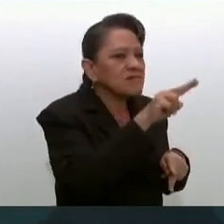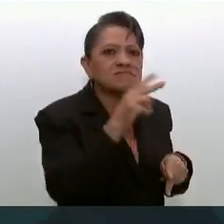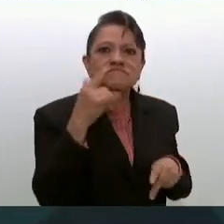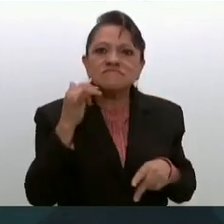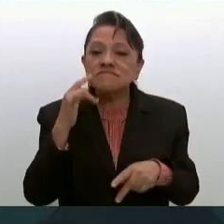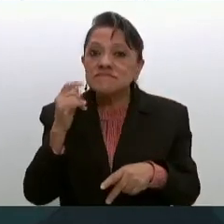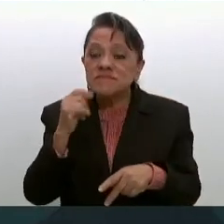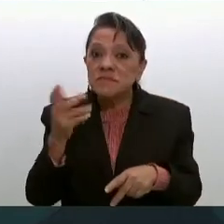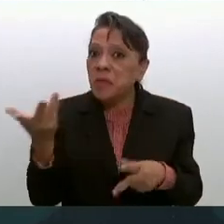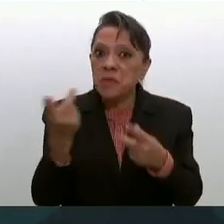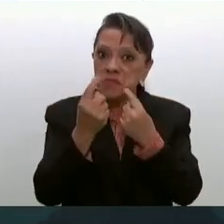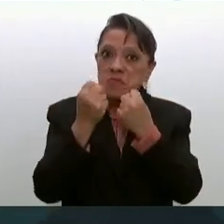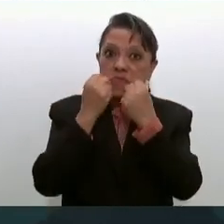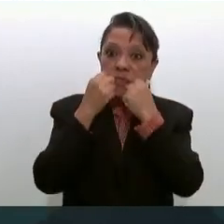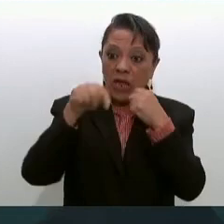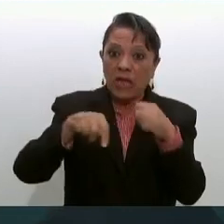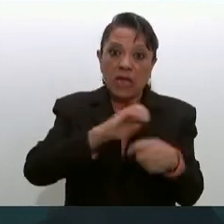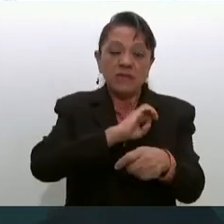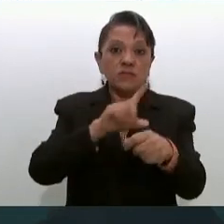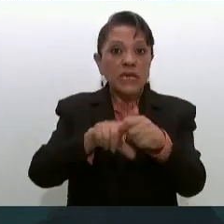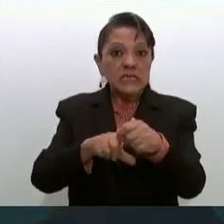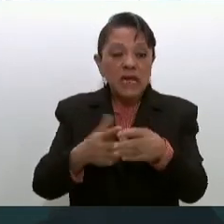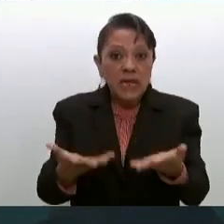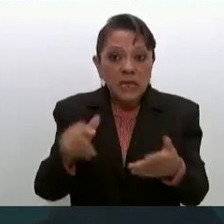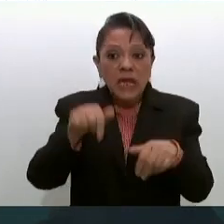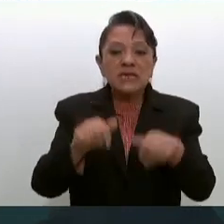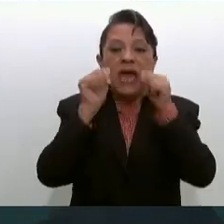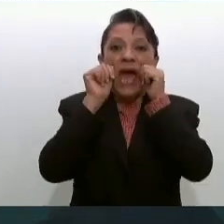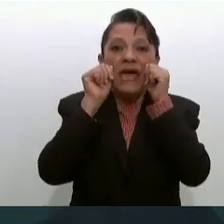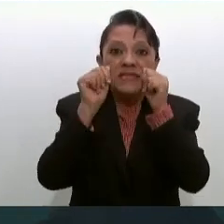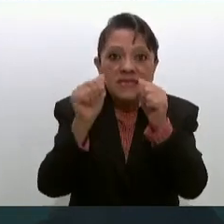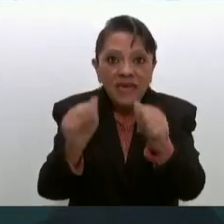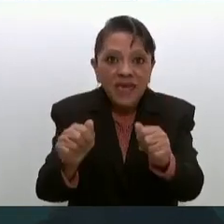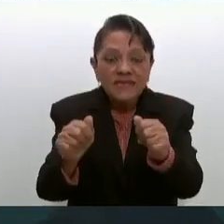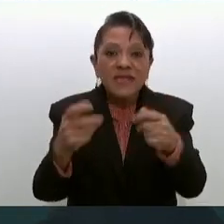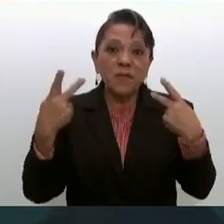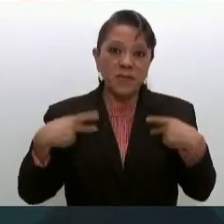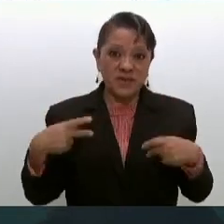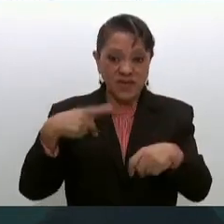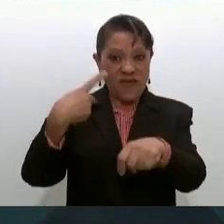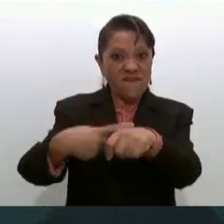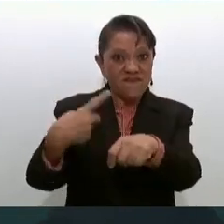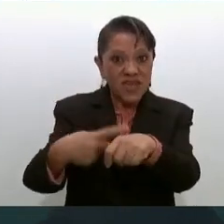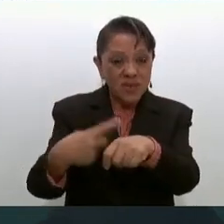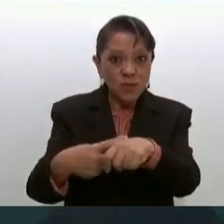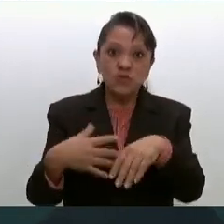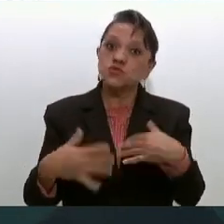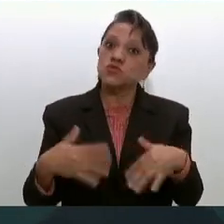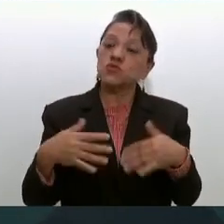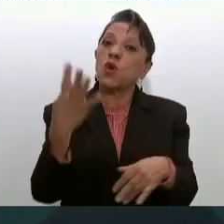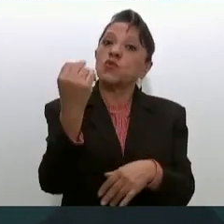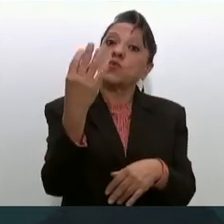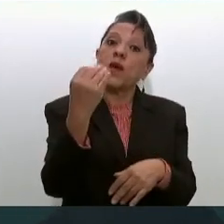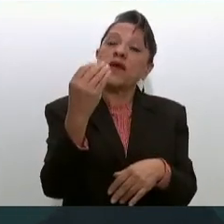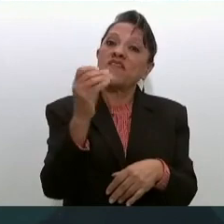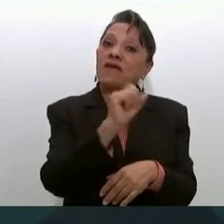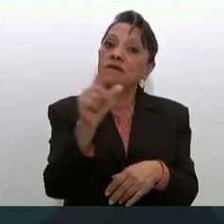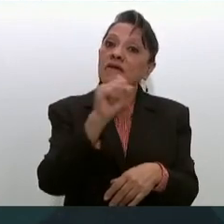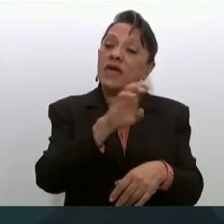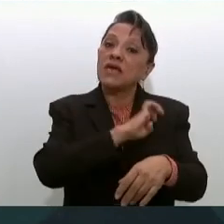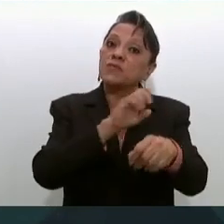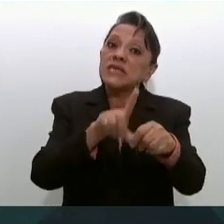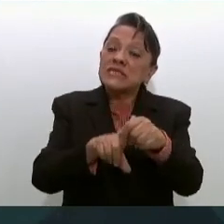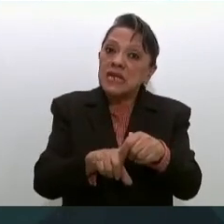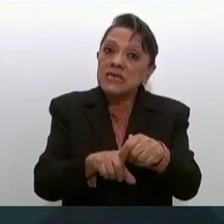ello atiende a pacientes con nueve especialidades que nuevamente ayer vimos en otro